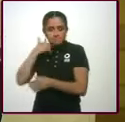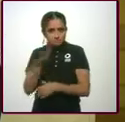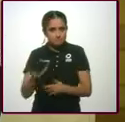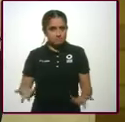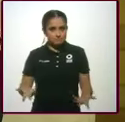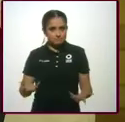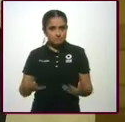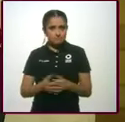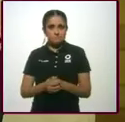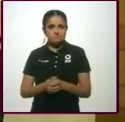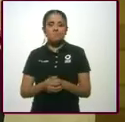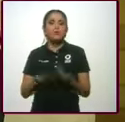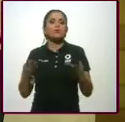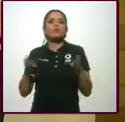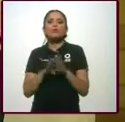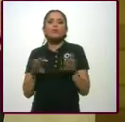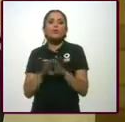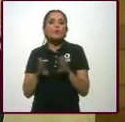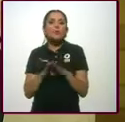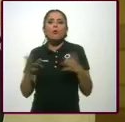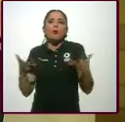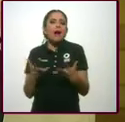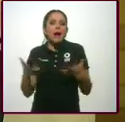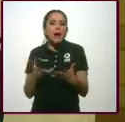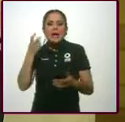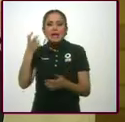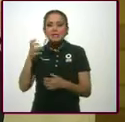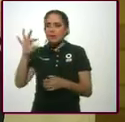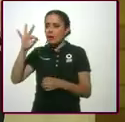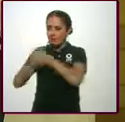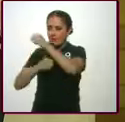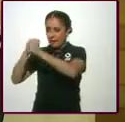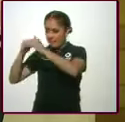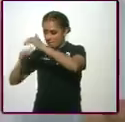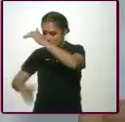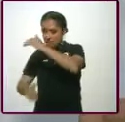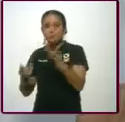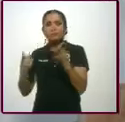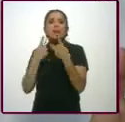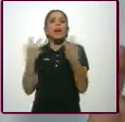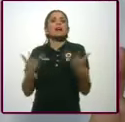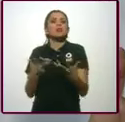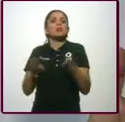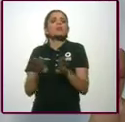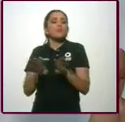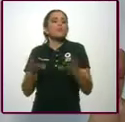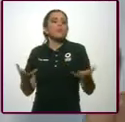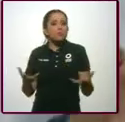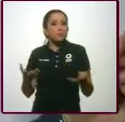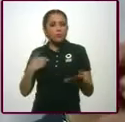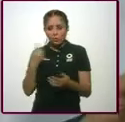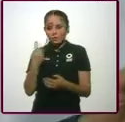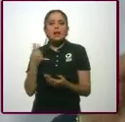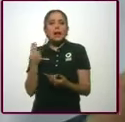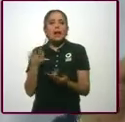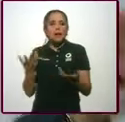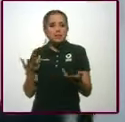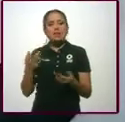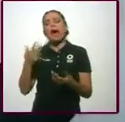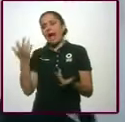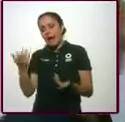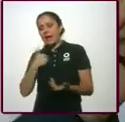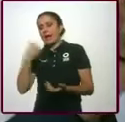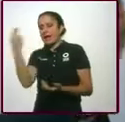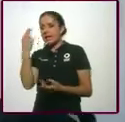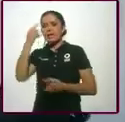a ver, ¿y cómo hacerle con estos menores de 40 años? Esa es... ¿Qué es que tenemos que hacer? Para diseñar campañas